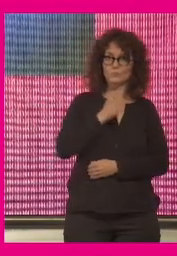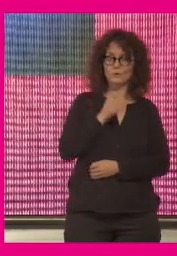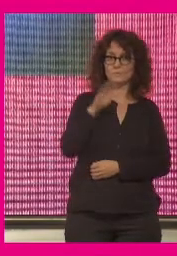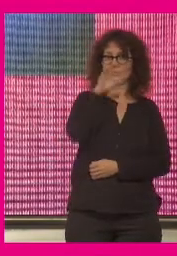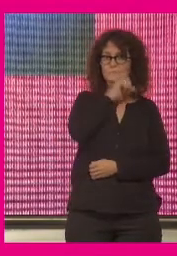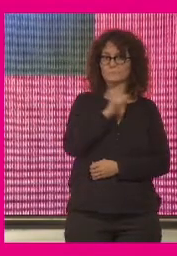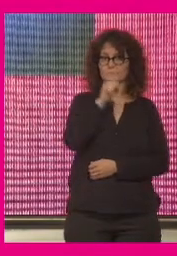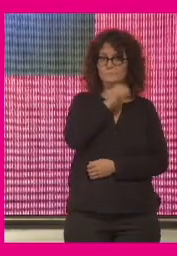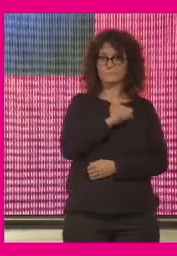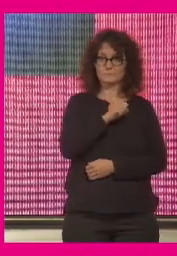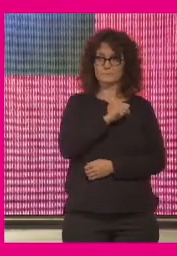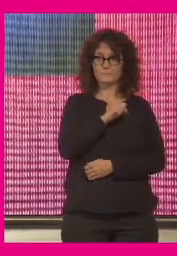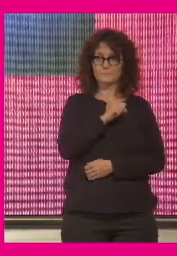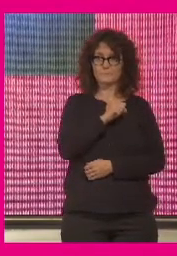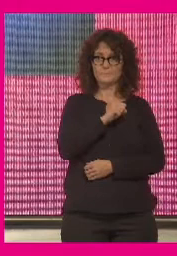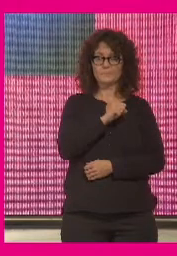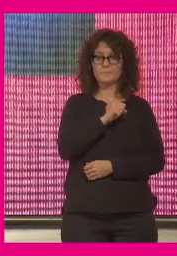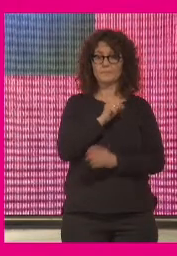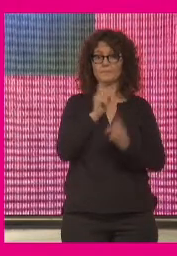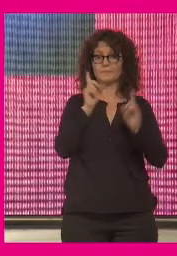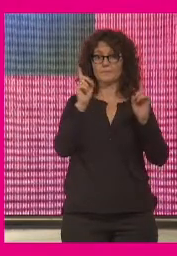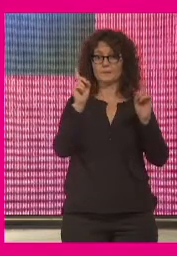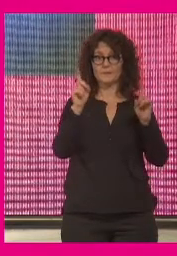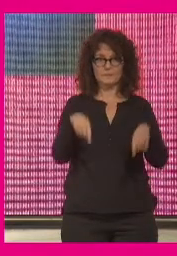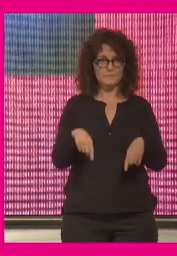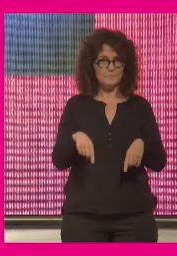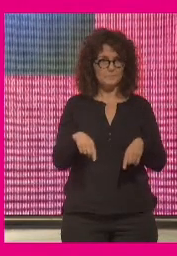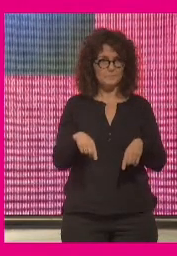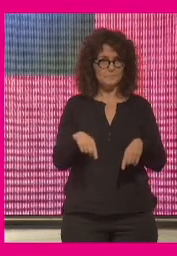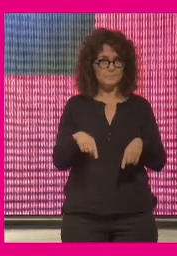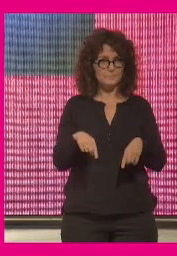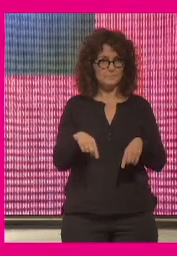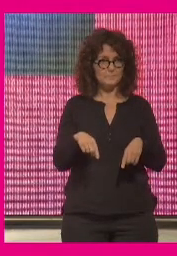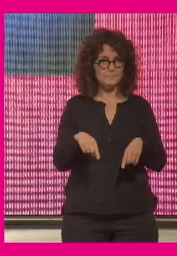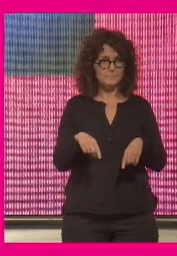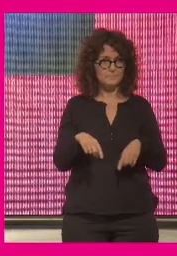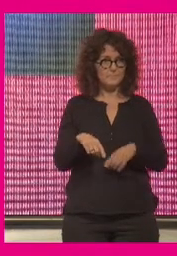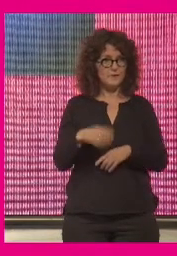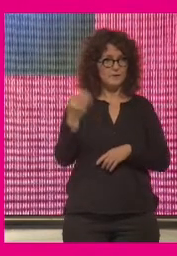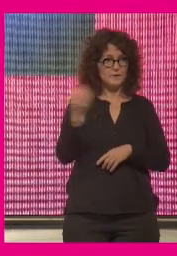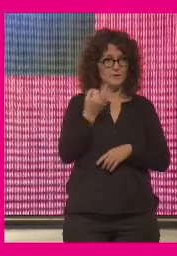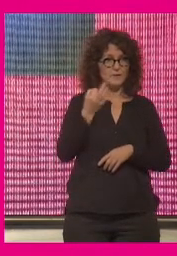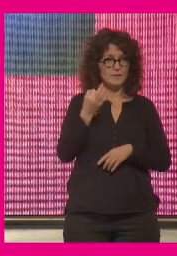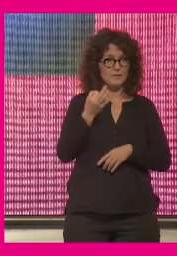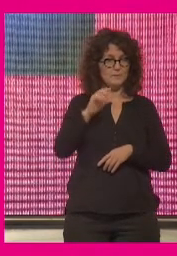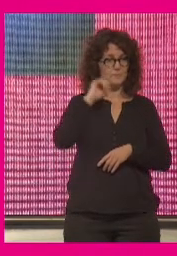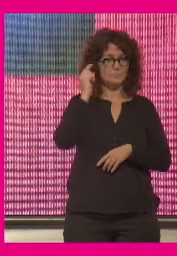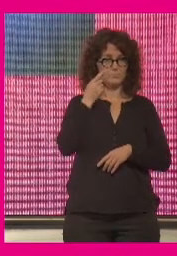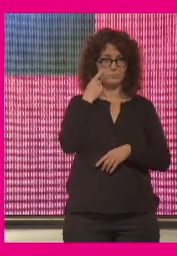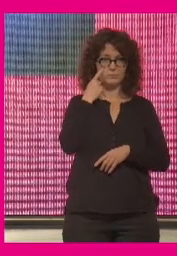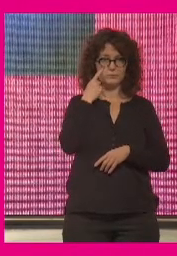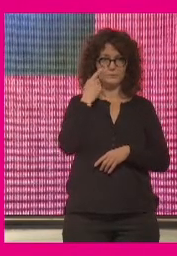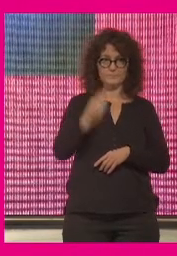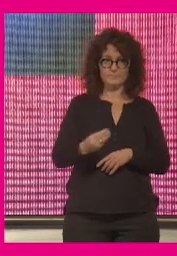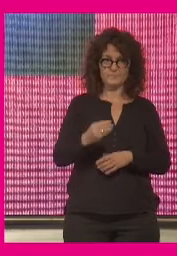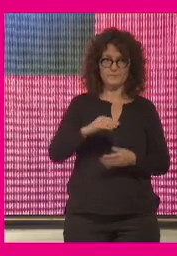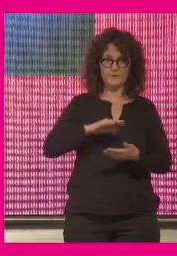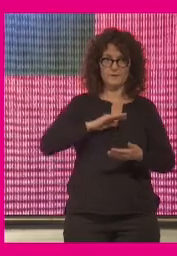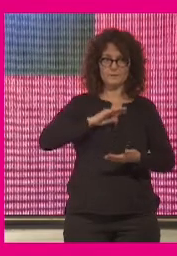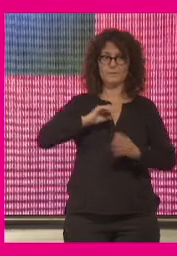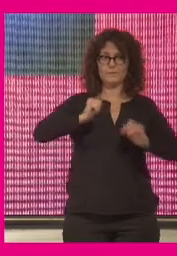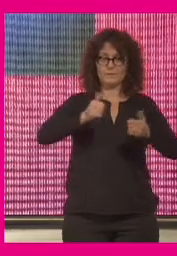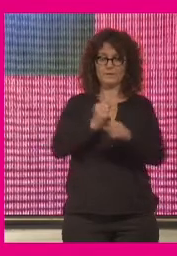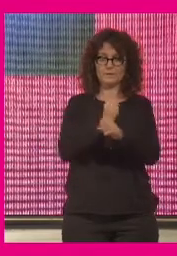mismo tipo que hay algún riesgo que hay que identificar bien y que hay que sobre el que hay que trabajar bueno pues